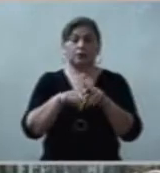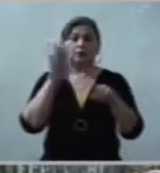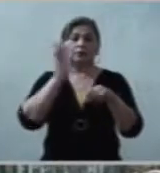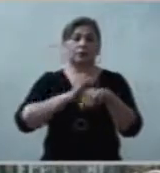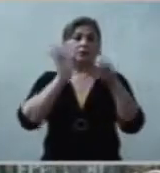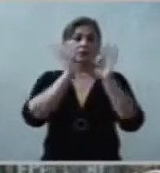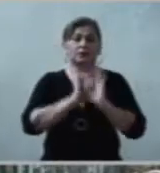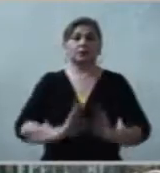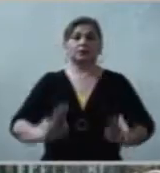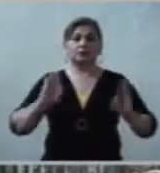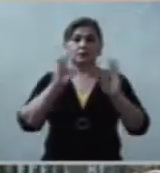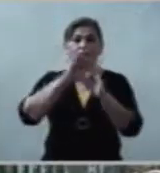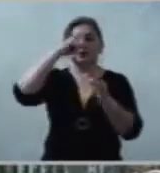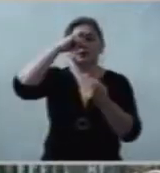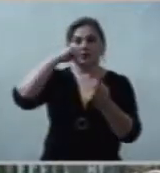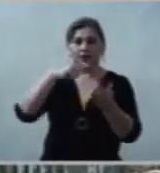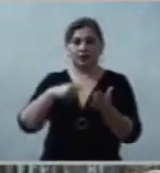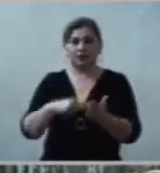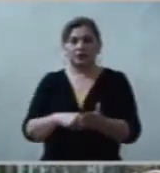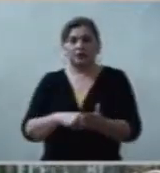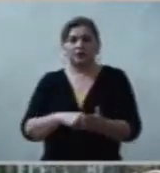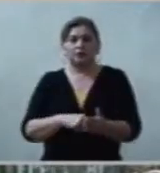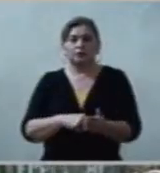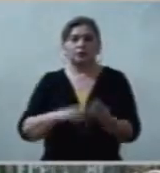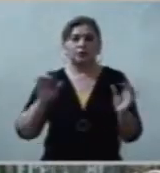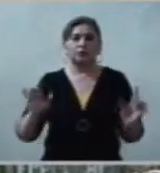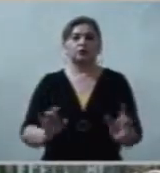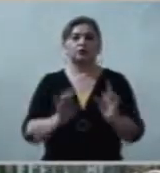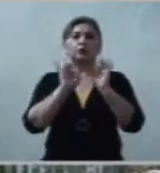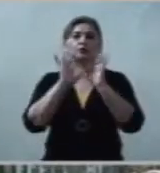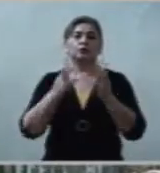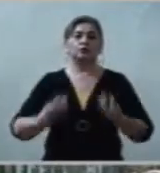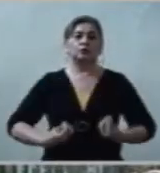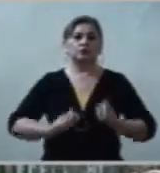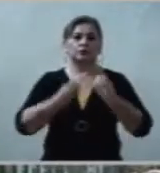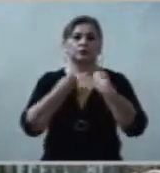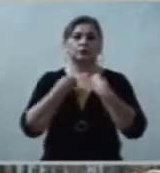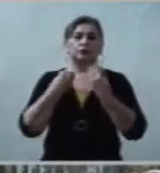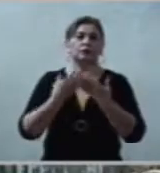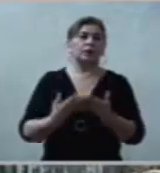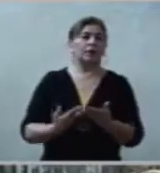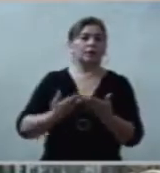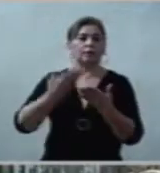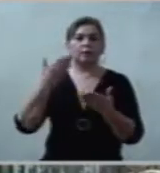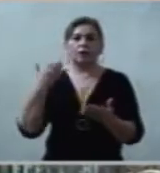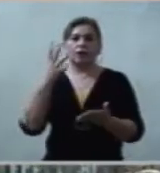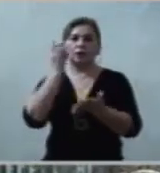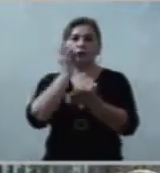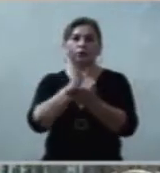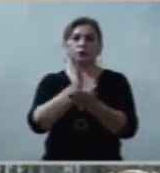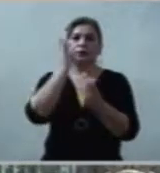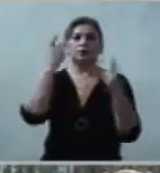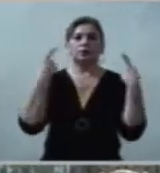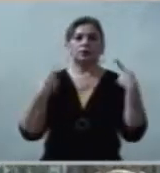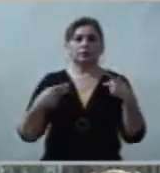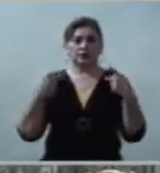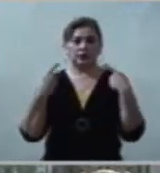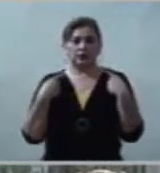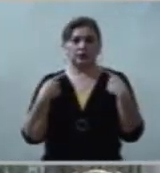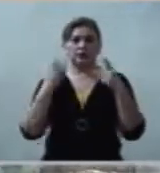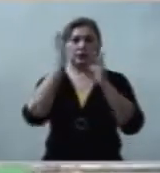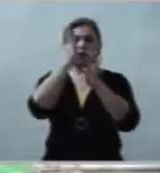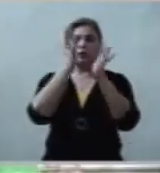creemos en un acontecimiento, en una persona que es